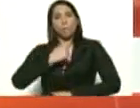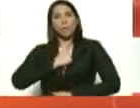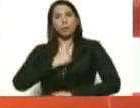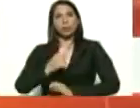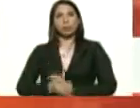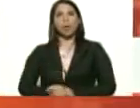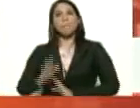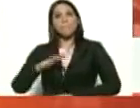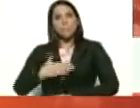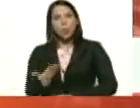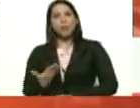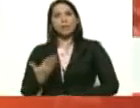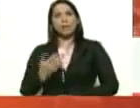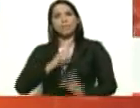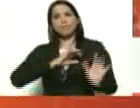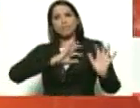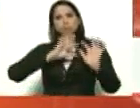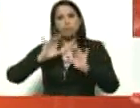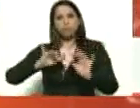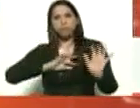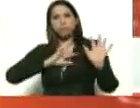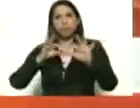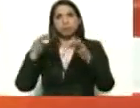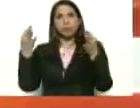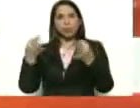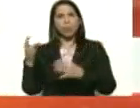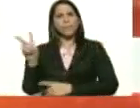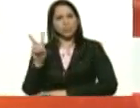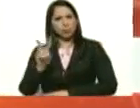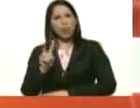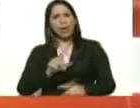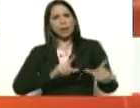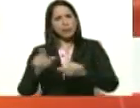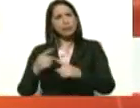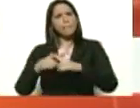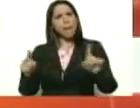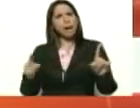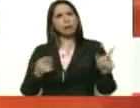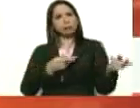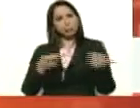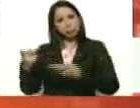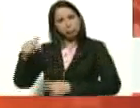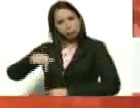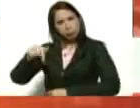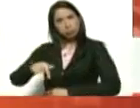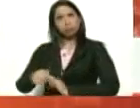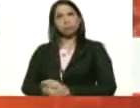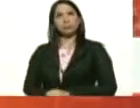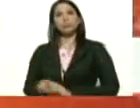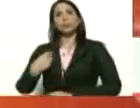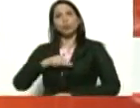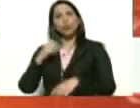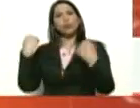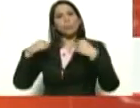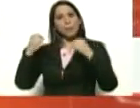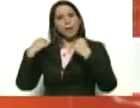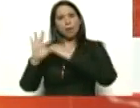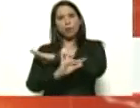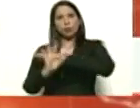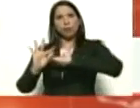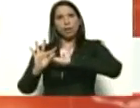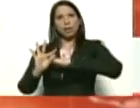Y bueno, seguramente van a venir. Venezuela está preparada para recibirlo. Estamos preparados en la frontera,